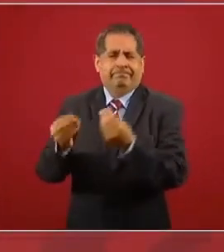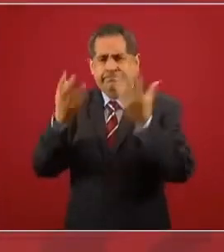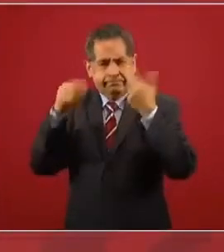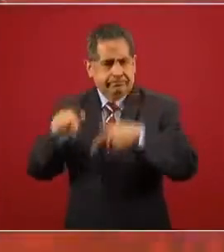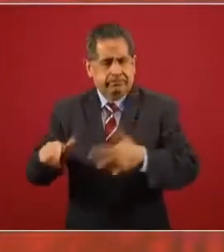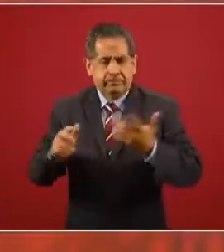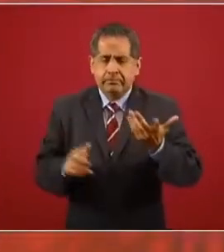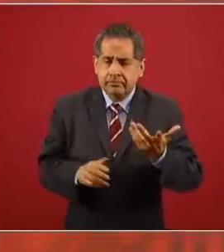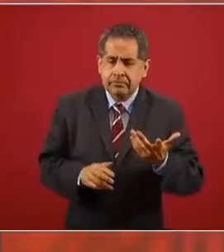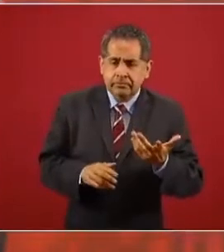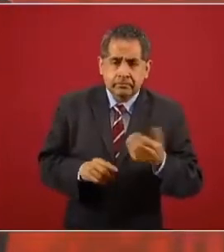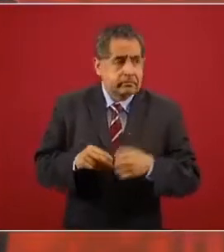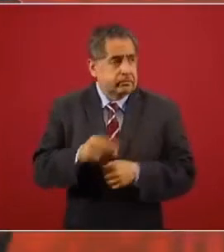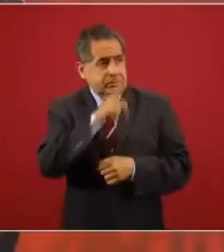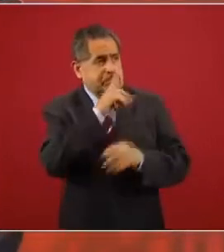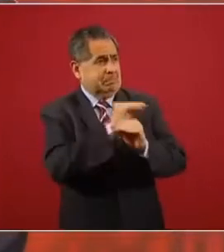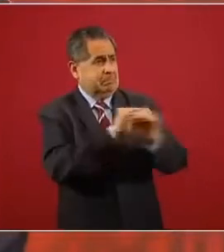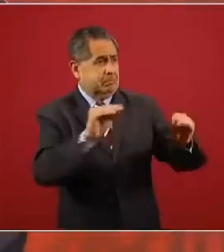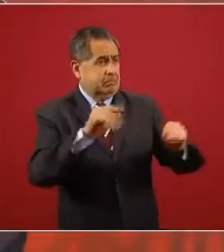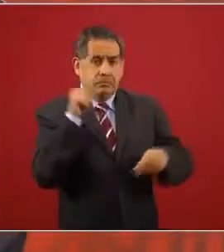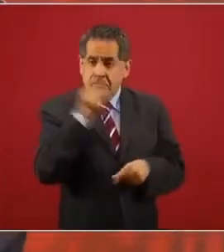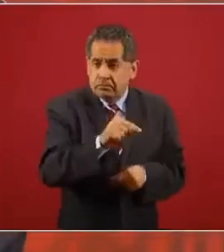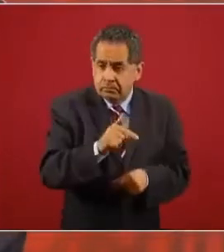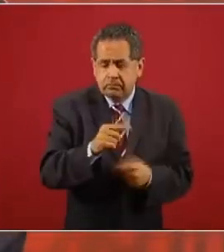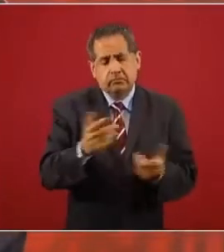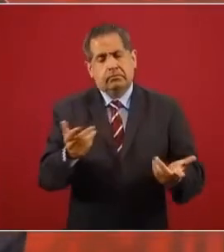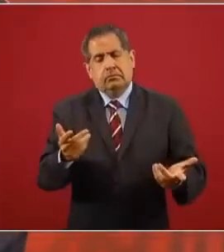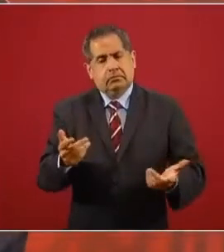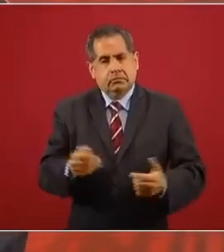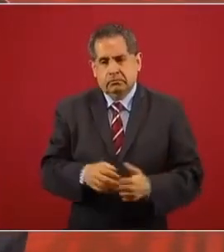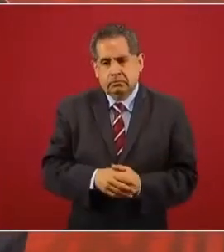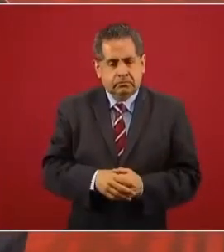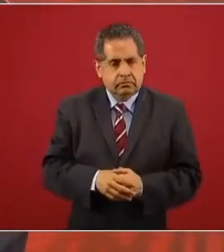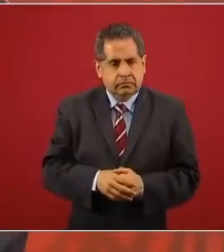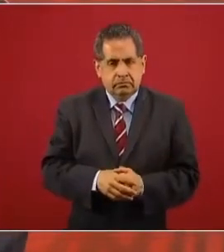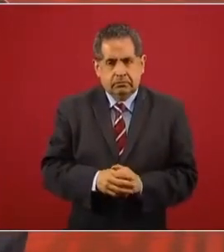Pero en el desierto no